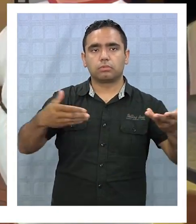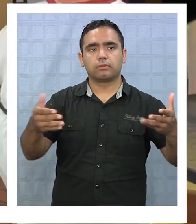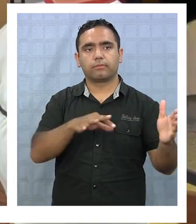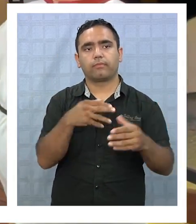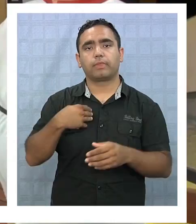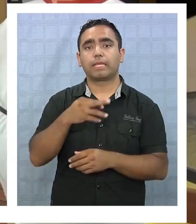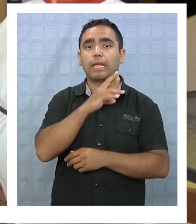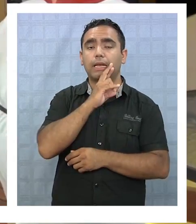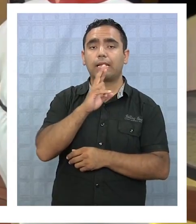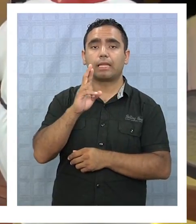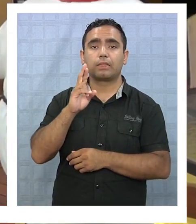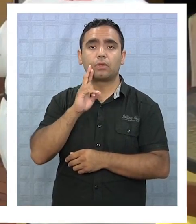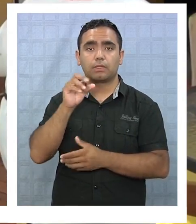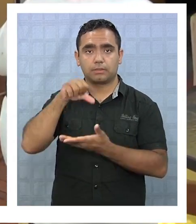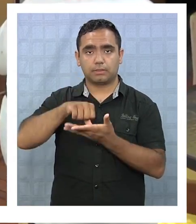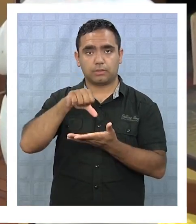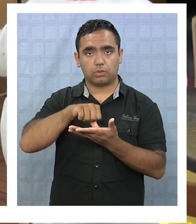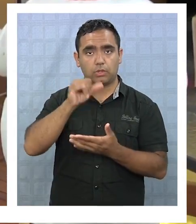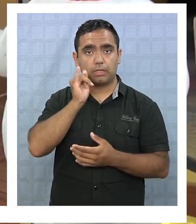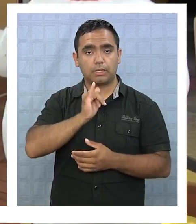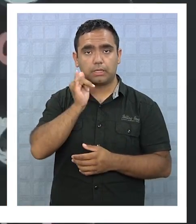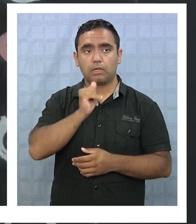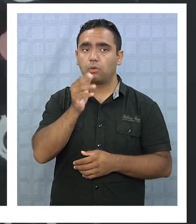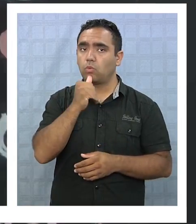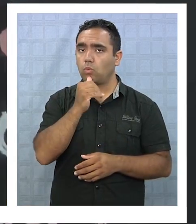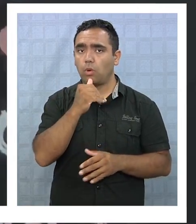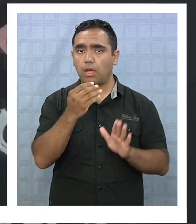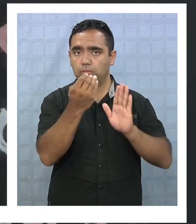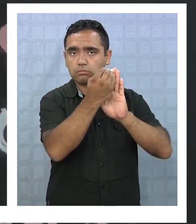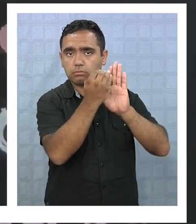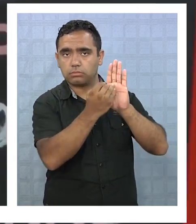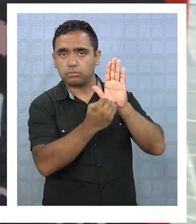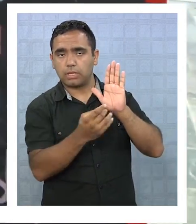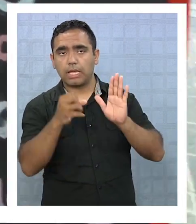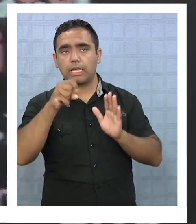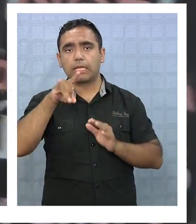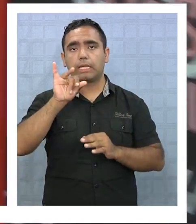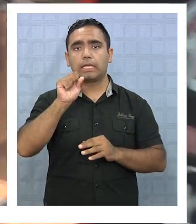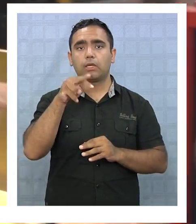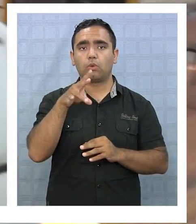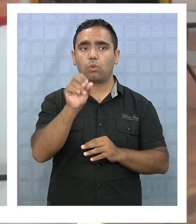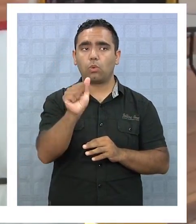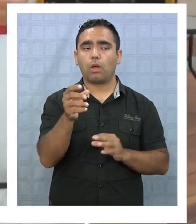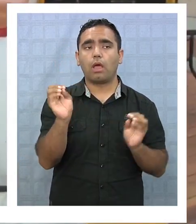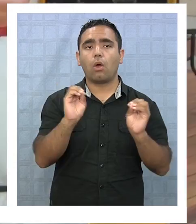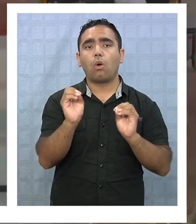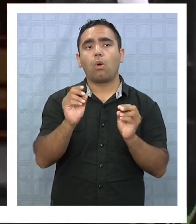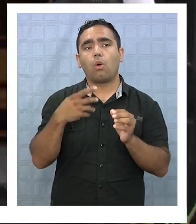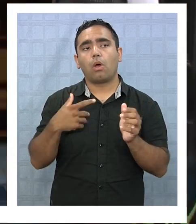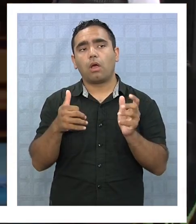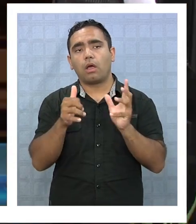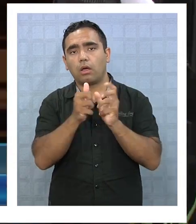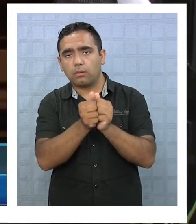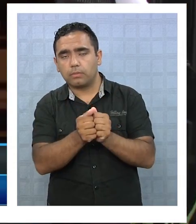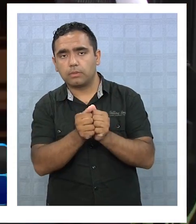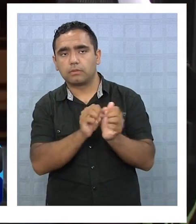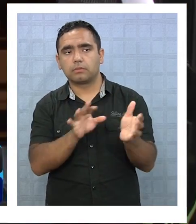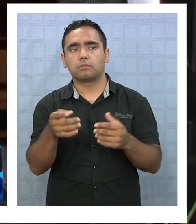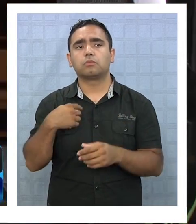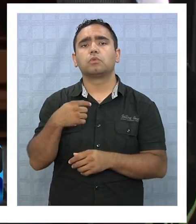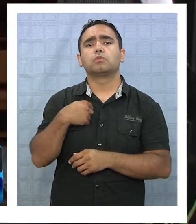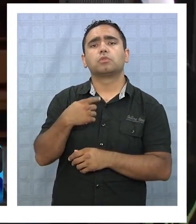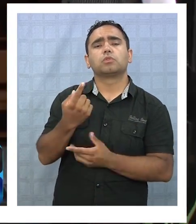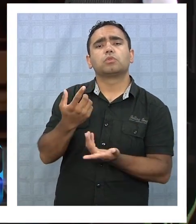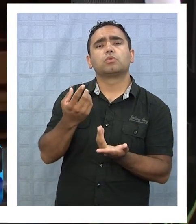En restaurantes del centro de Iquique no existen ofertas de alimentos de quinoa o preparados como acompañamiento. Bueno, porque yo tengo